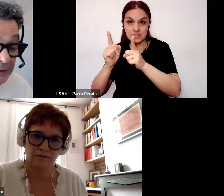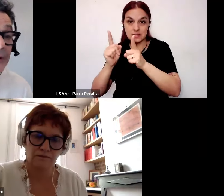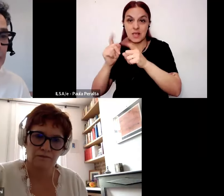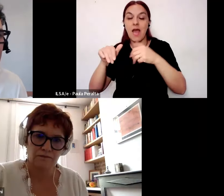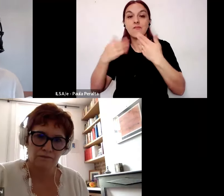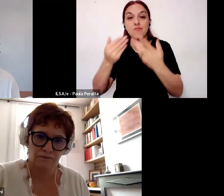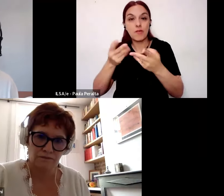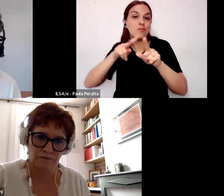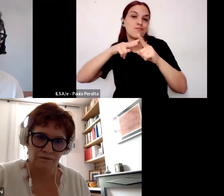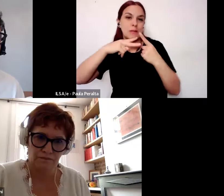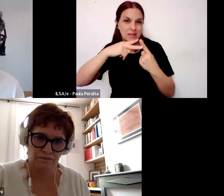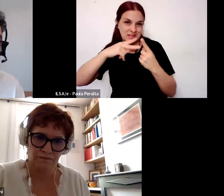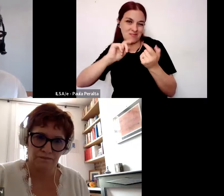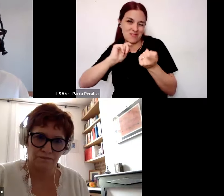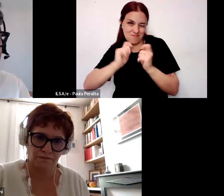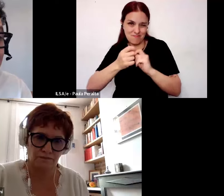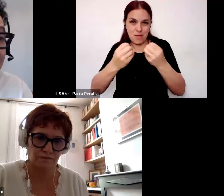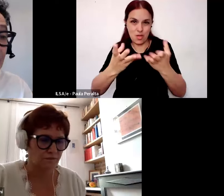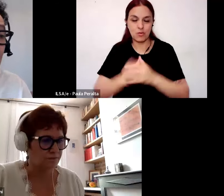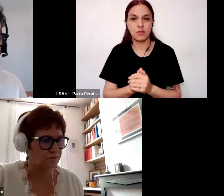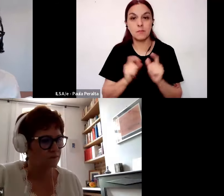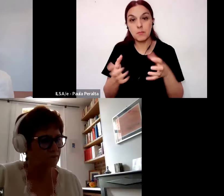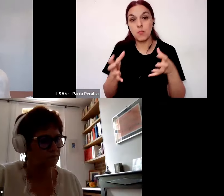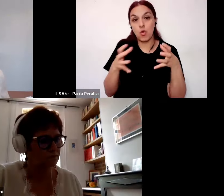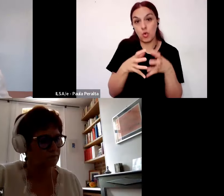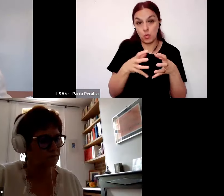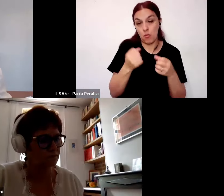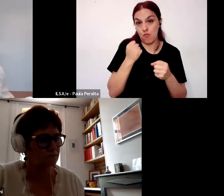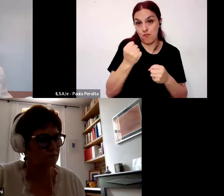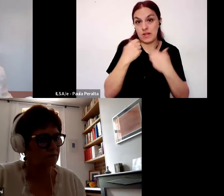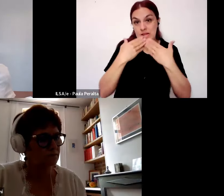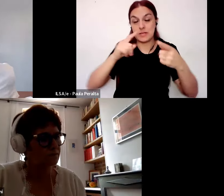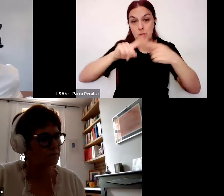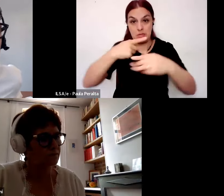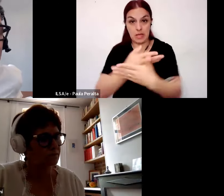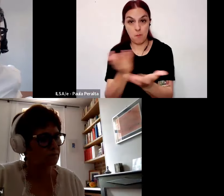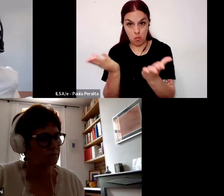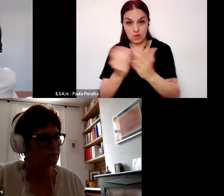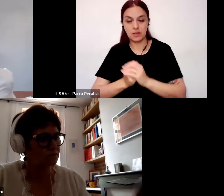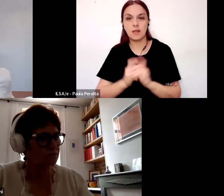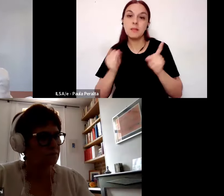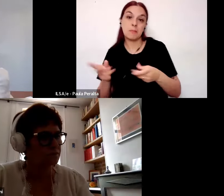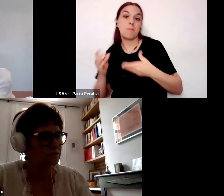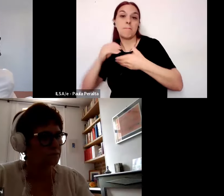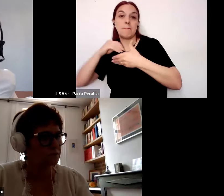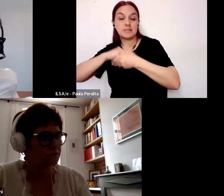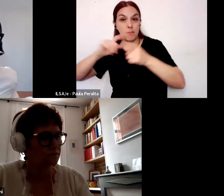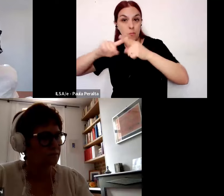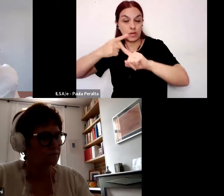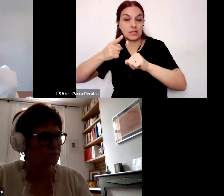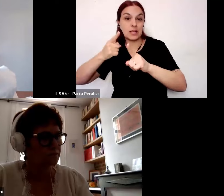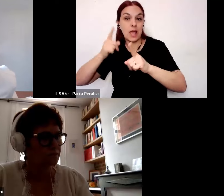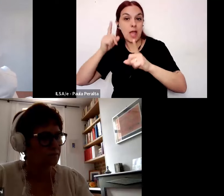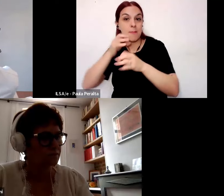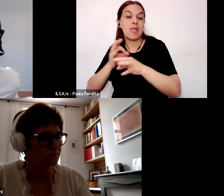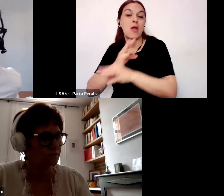perspectiva tal vez ese movimiento fue muy pregnante con las políticas públicas tal vez la propia participación político-pedagógica